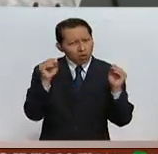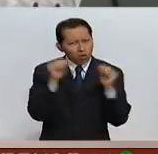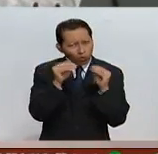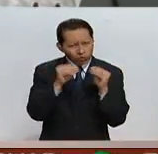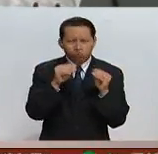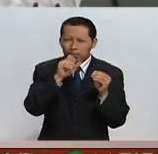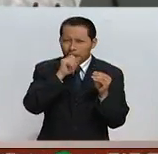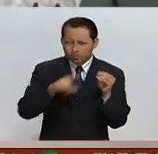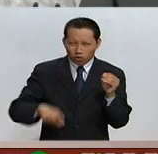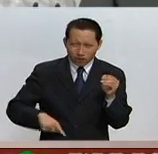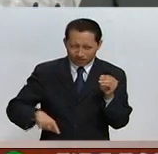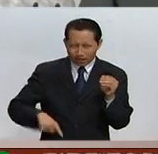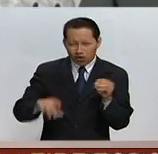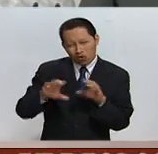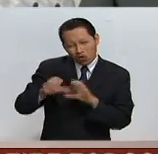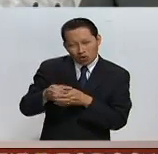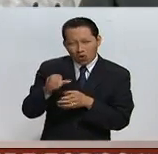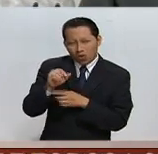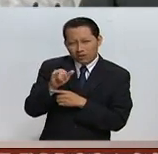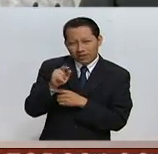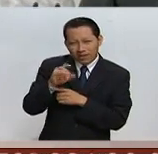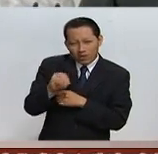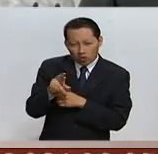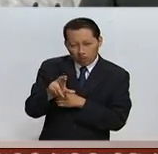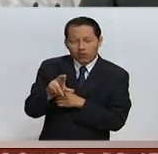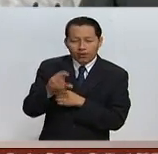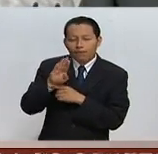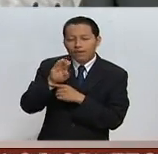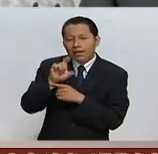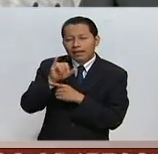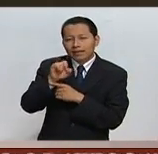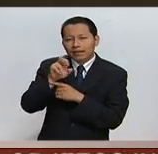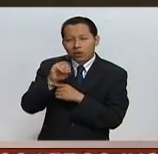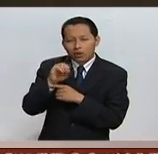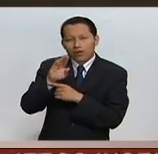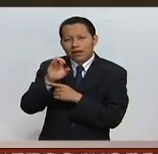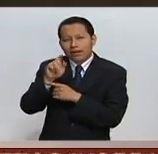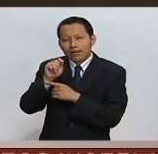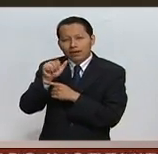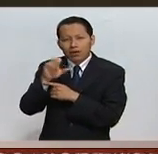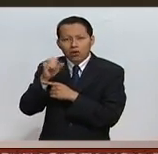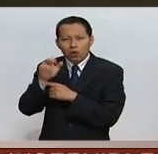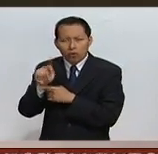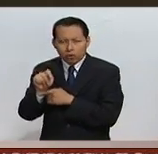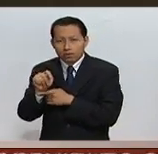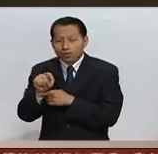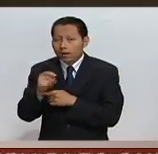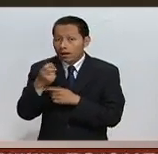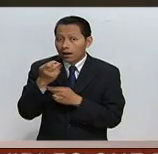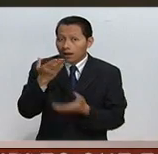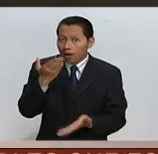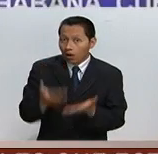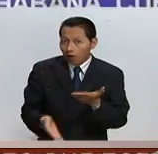conservador de Elisario Betancur. Ahora, la gran apuesta ahora en este proceso es que esa parte de seguridad no vuelva a ocurrir.